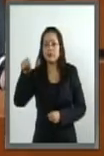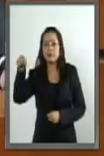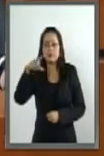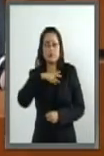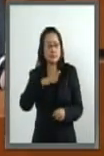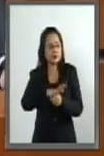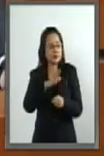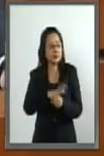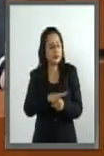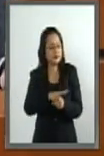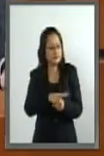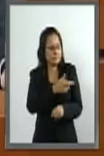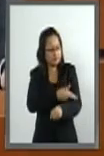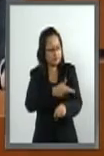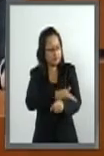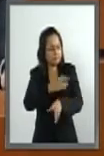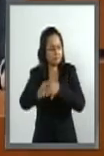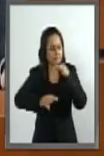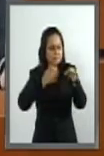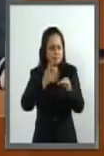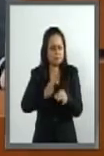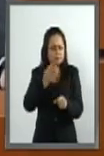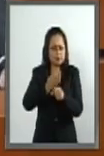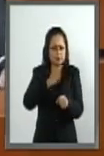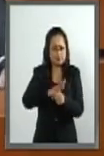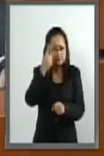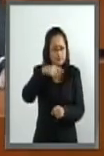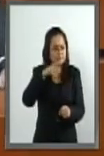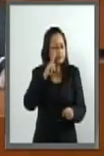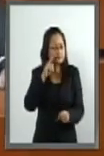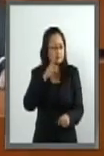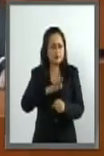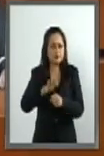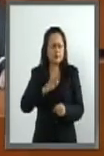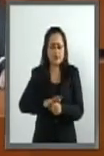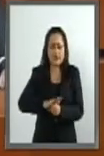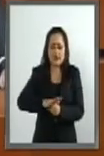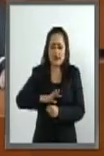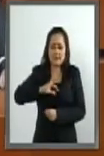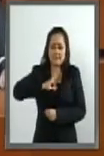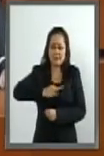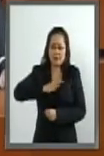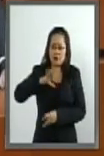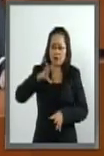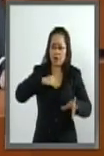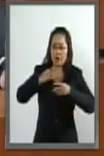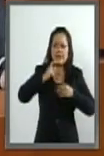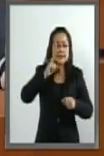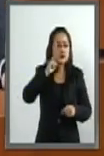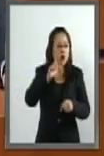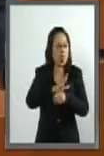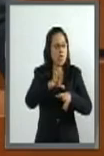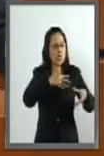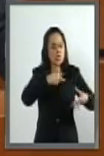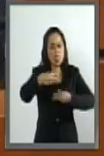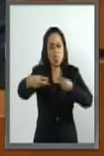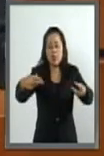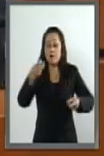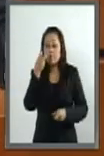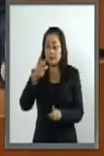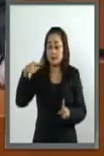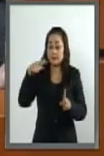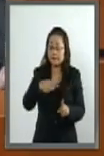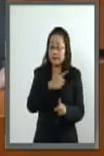eficientes para hacer frente a las infecciones de transmisión sexual ayudará a alcanzar, entre otros